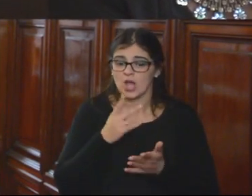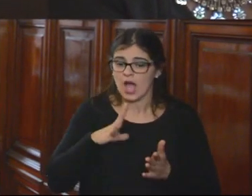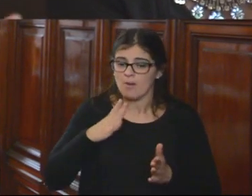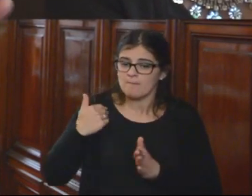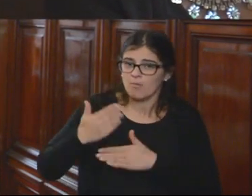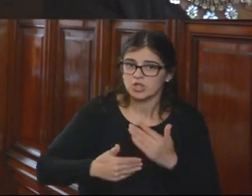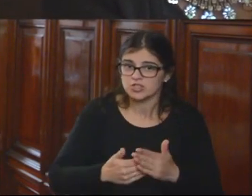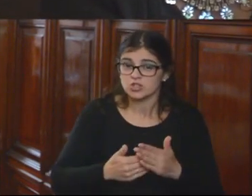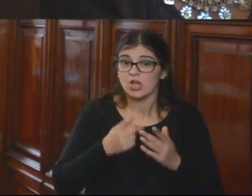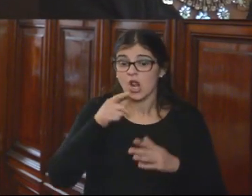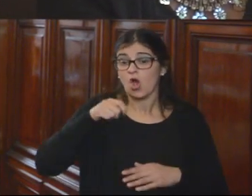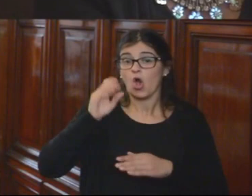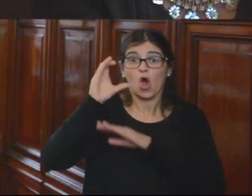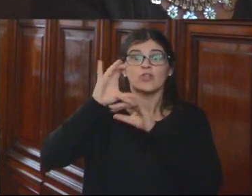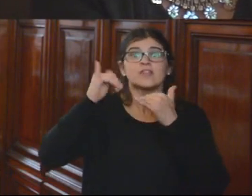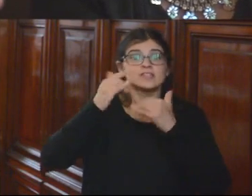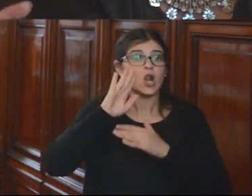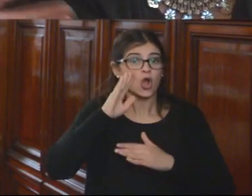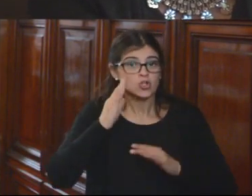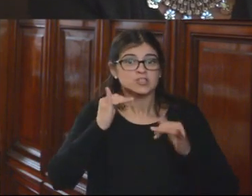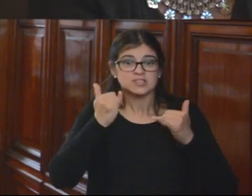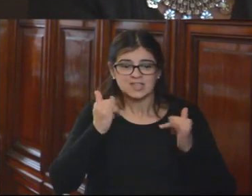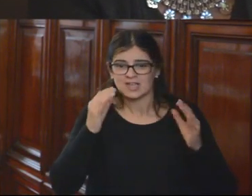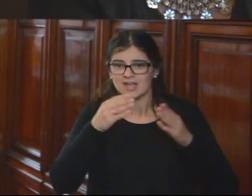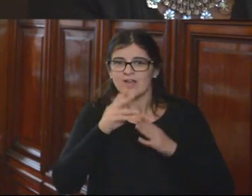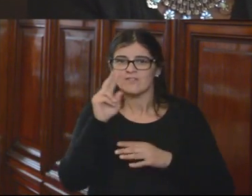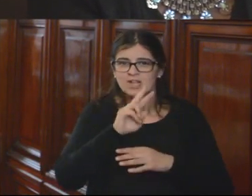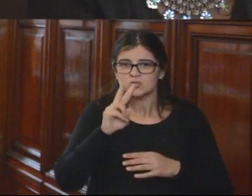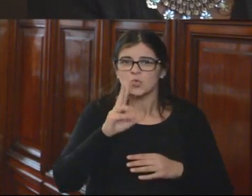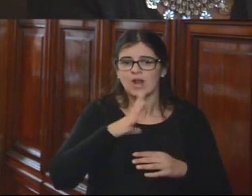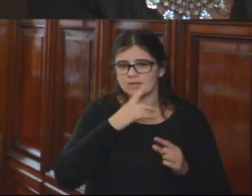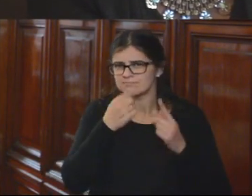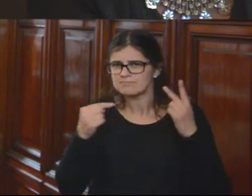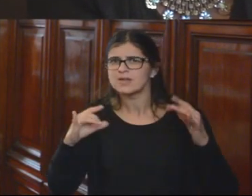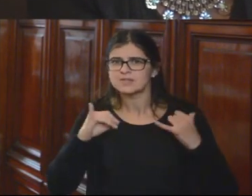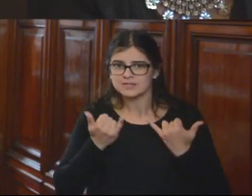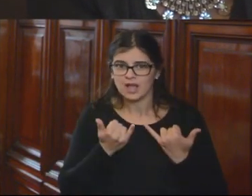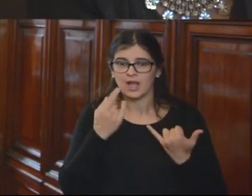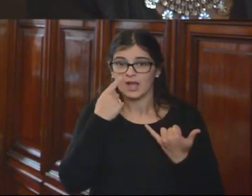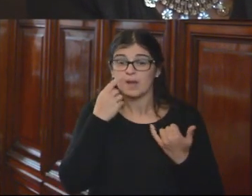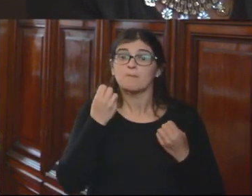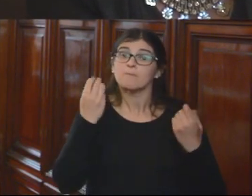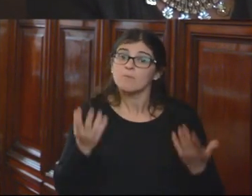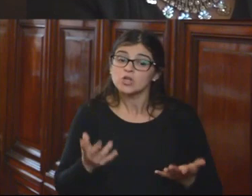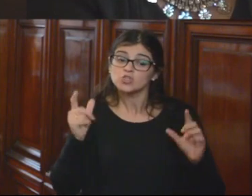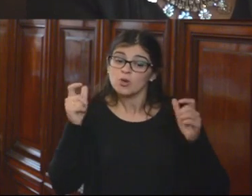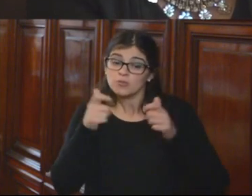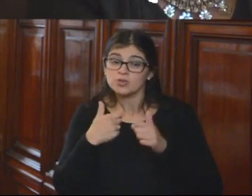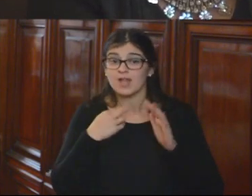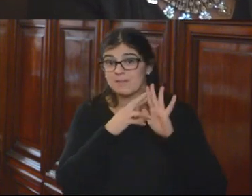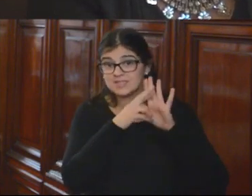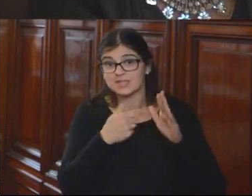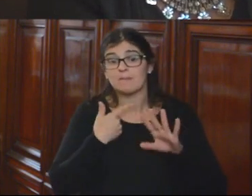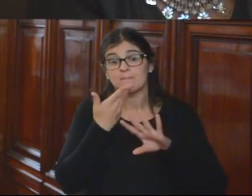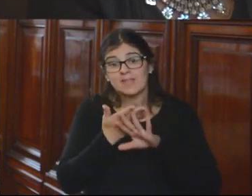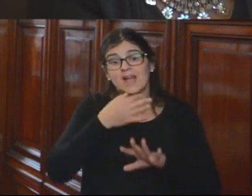La misma Corte ya lo ha reconocido, el caso Chocron-Chocron, Venezuela, Piz Barrera, etcétera. Por eso, señores comisioneros, que pedimos que